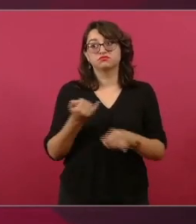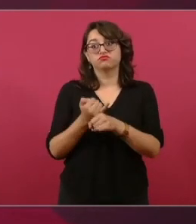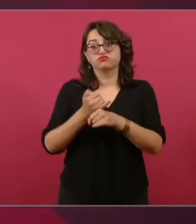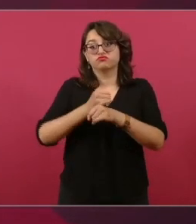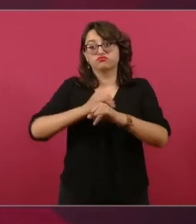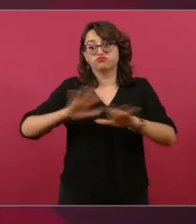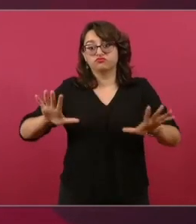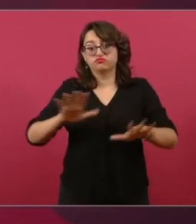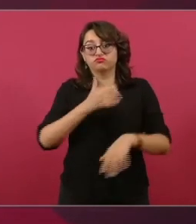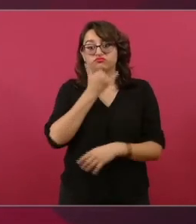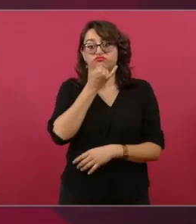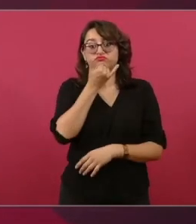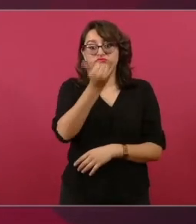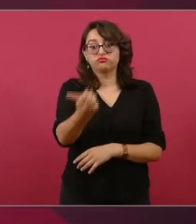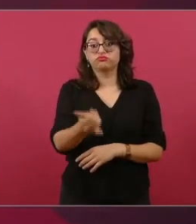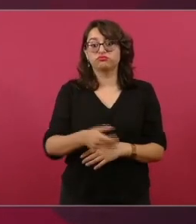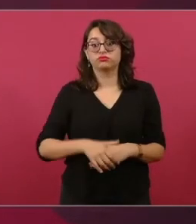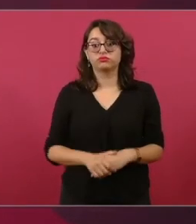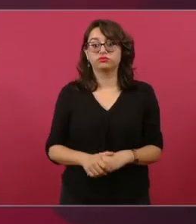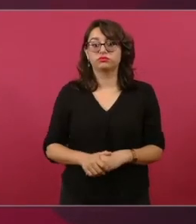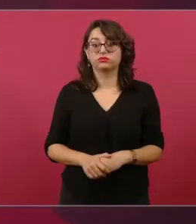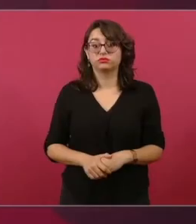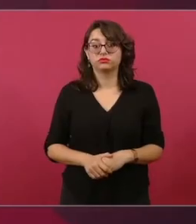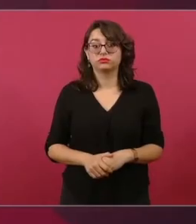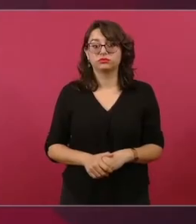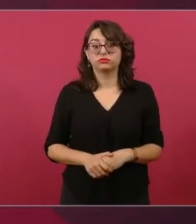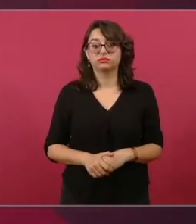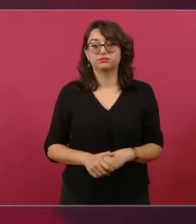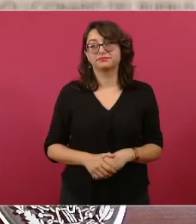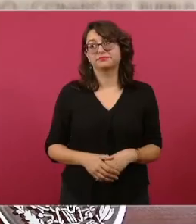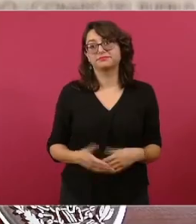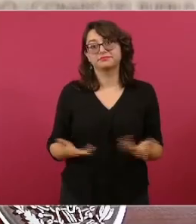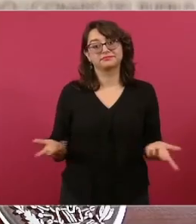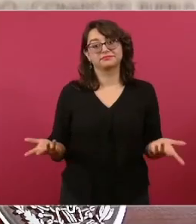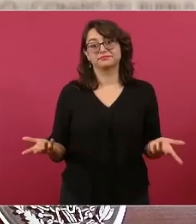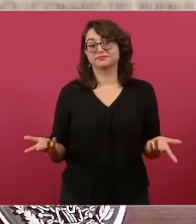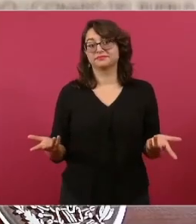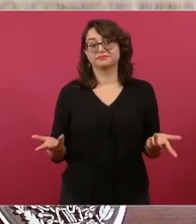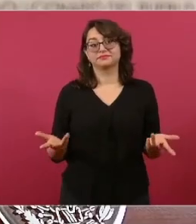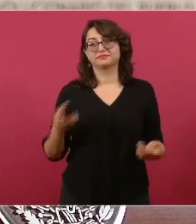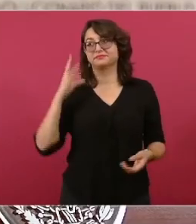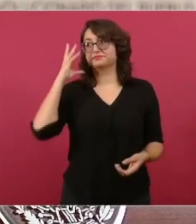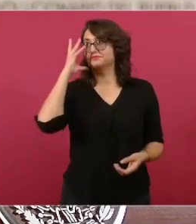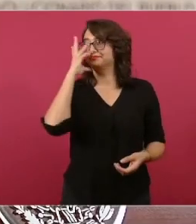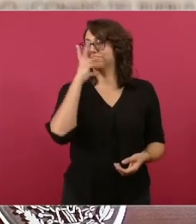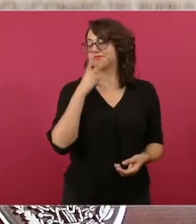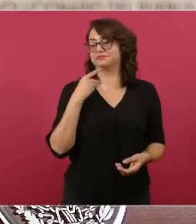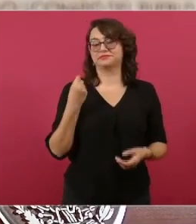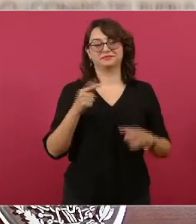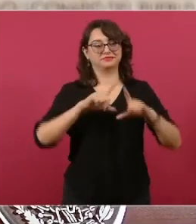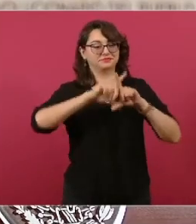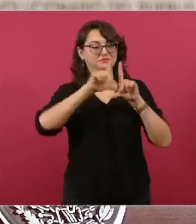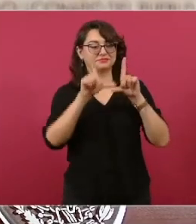y se están perdiendo de conocer un país